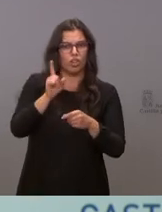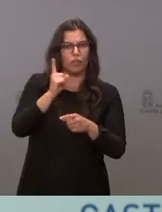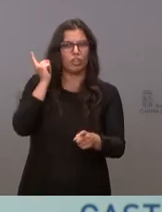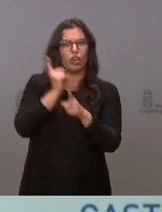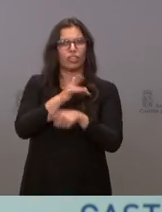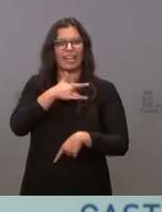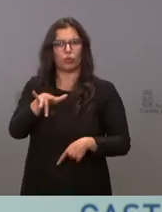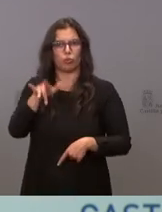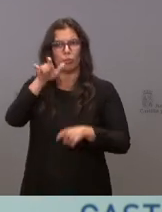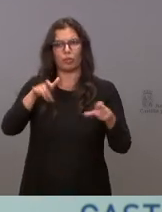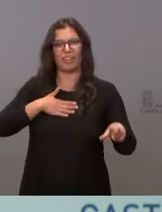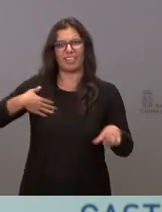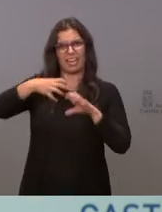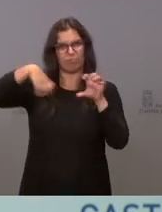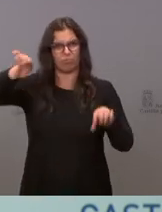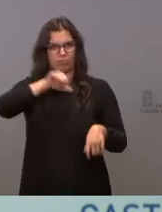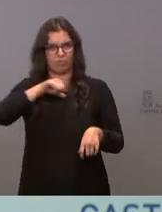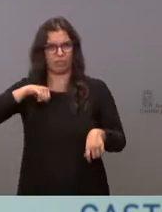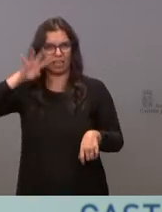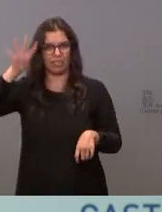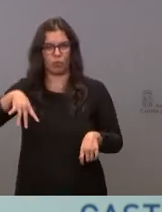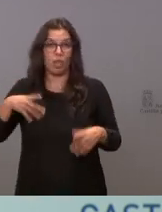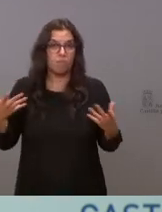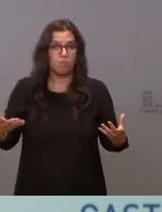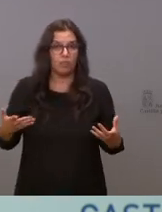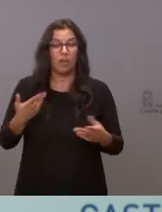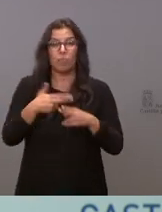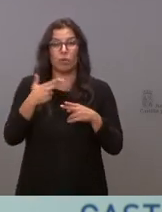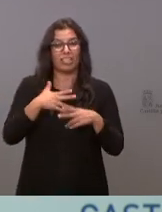Miren, en política se puede hacer de todo, menos el ridículo.